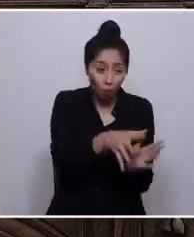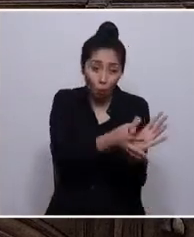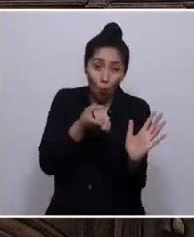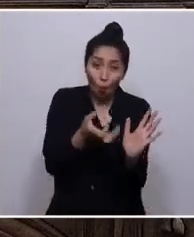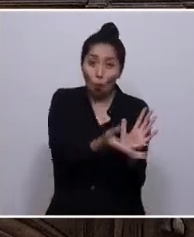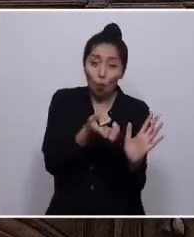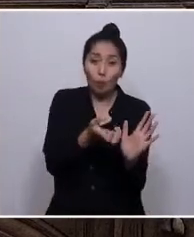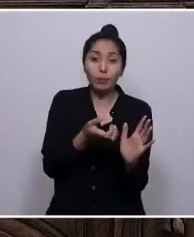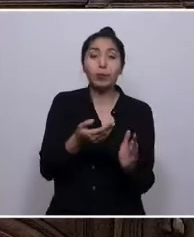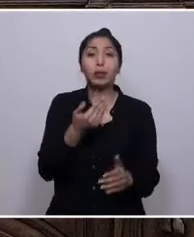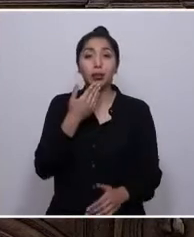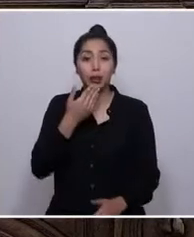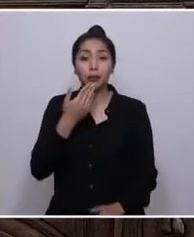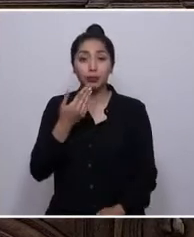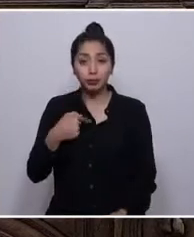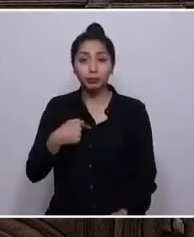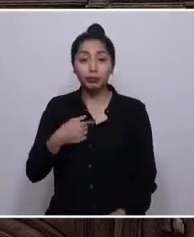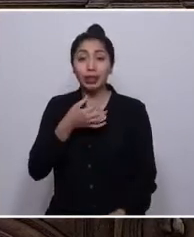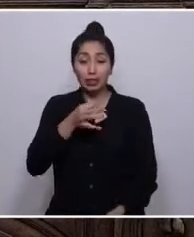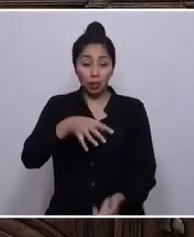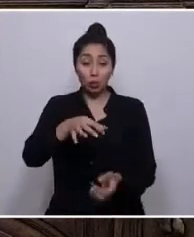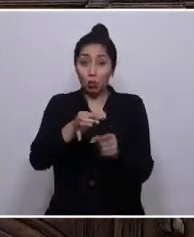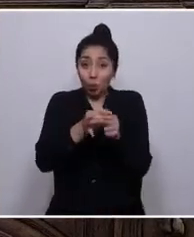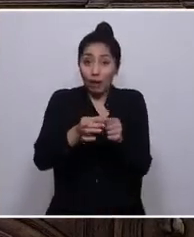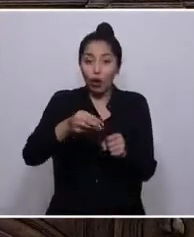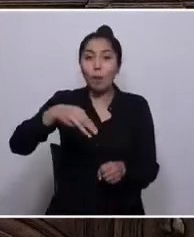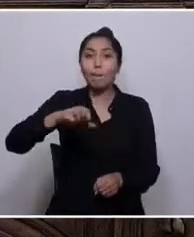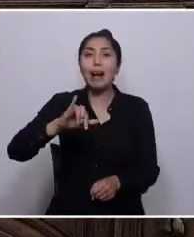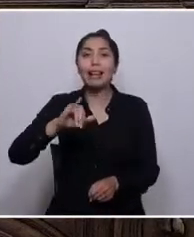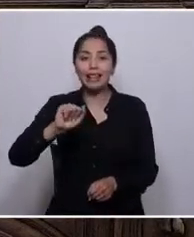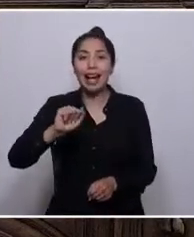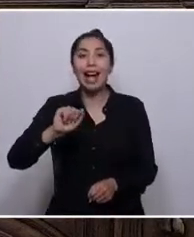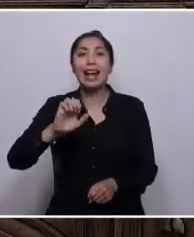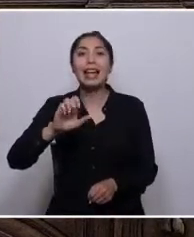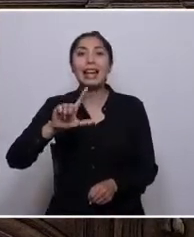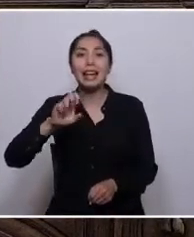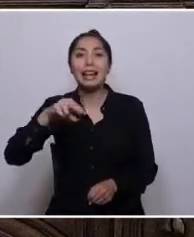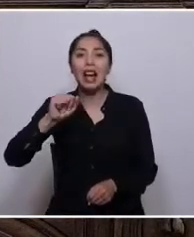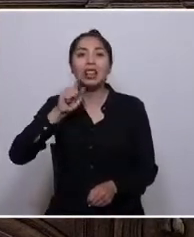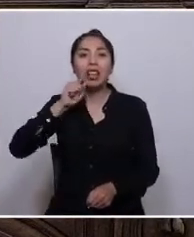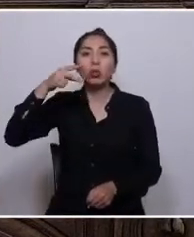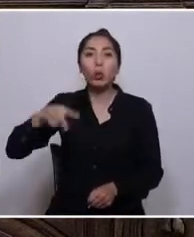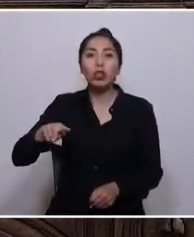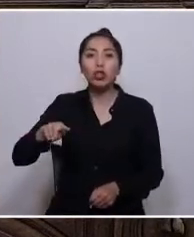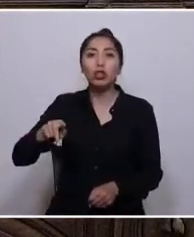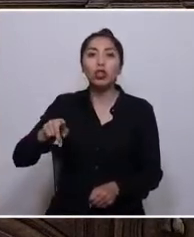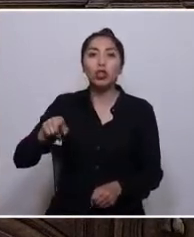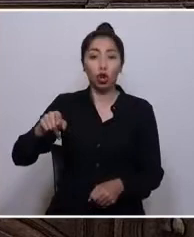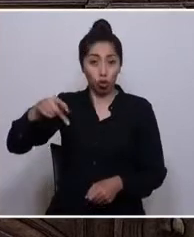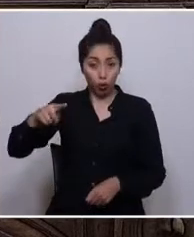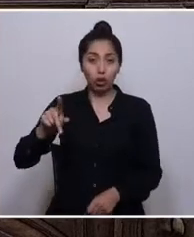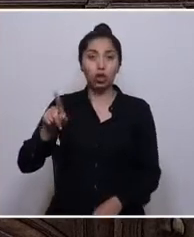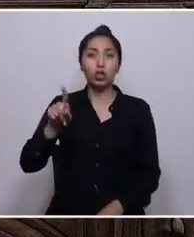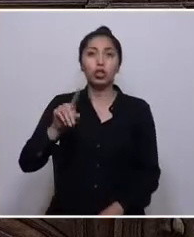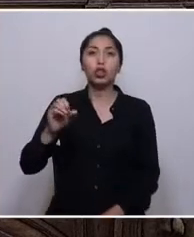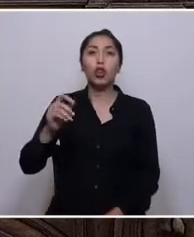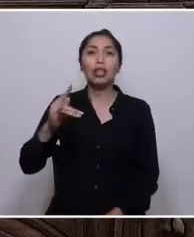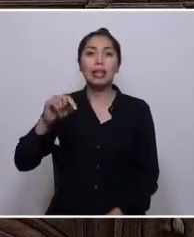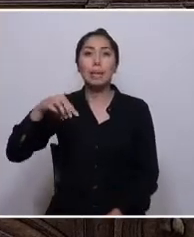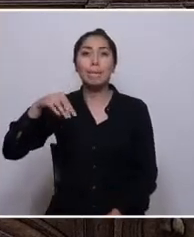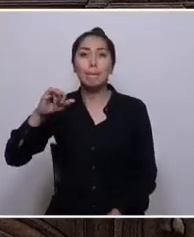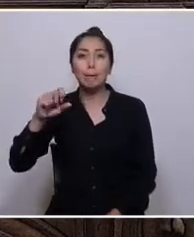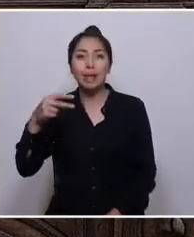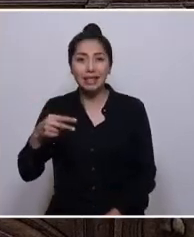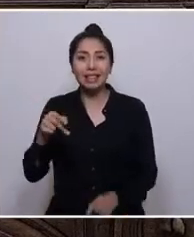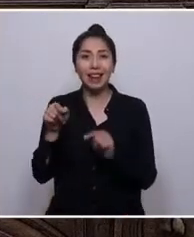a María Elena, un pueblo que le pertenece a Soquimich, la última salitrera que refleja el carácter de empobrecimiento que